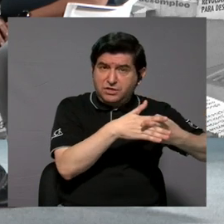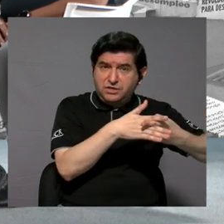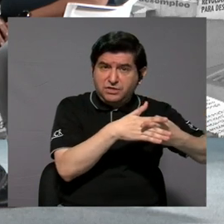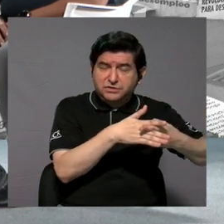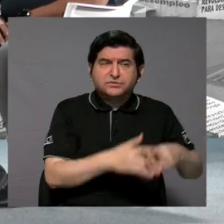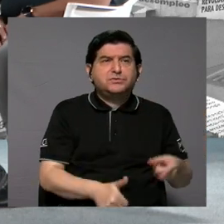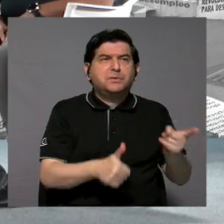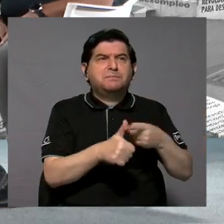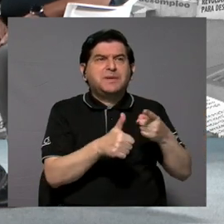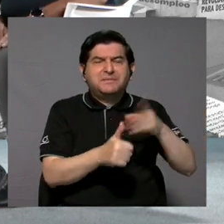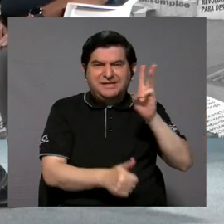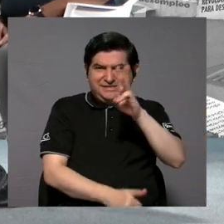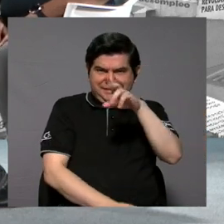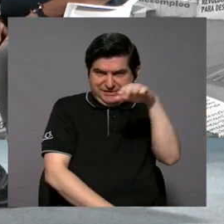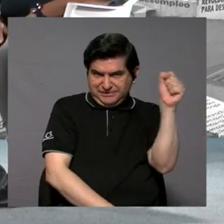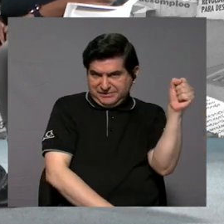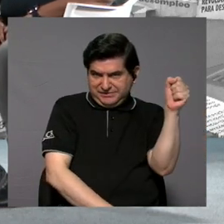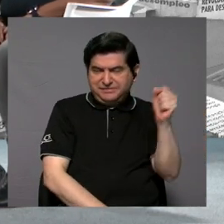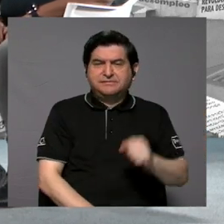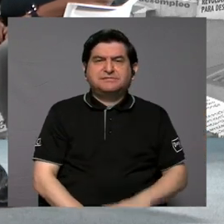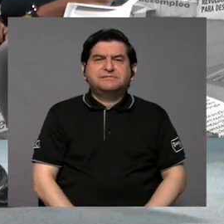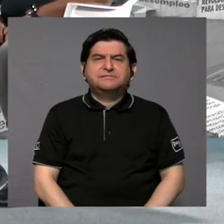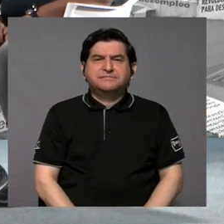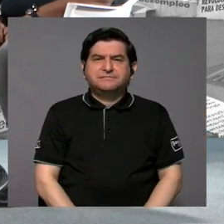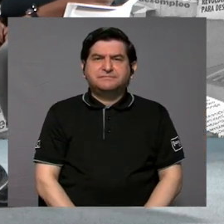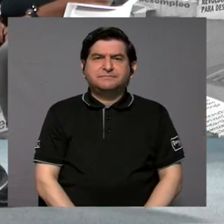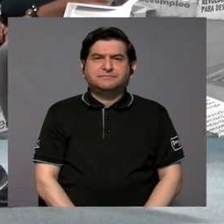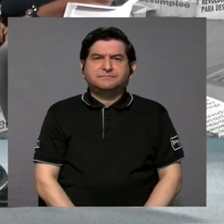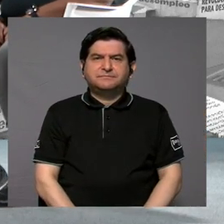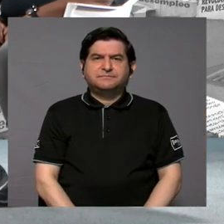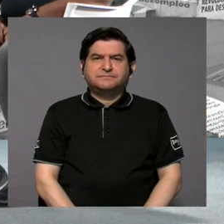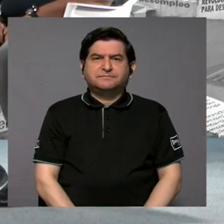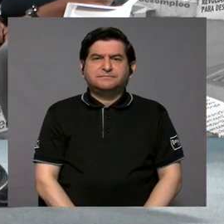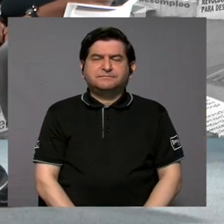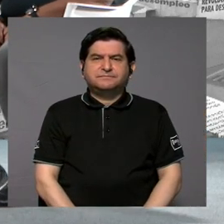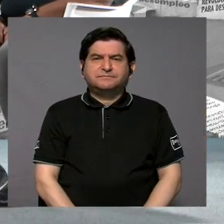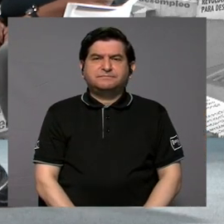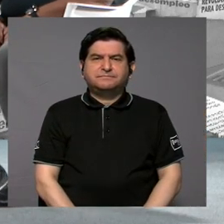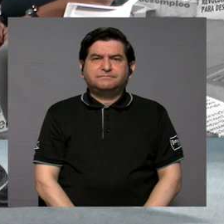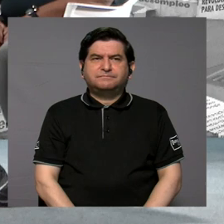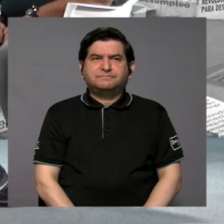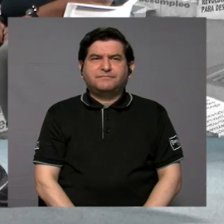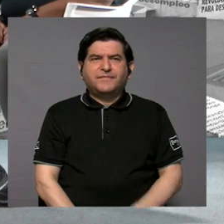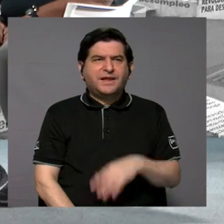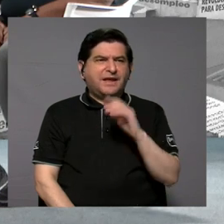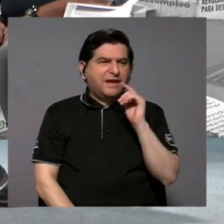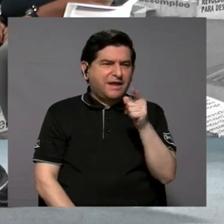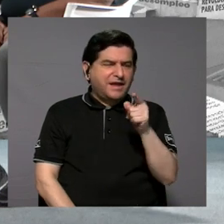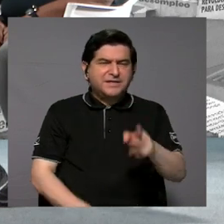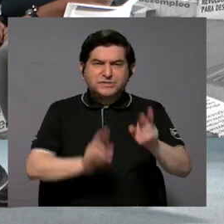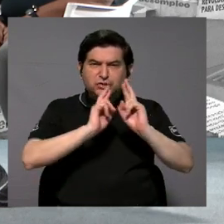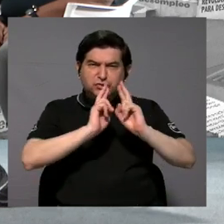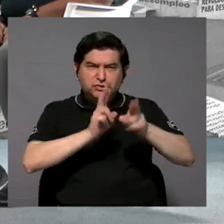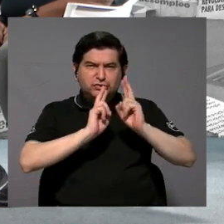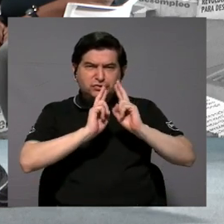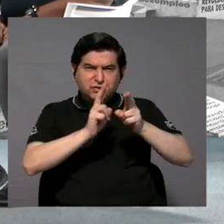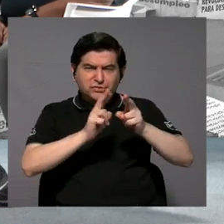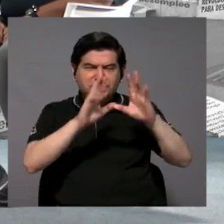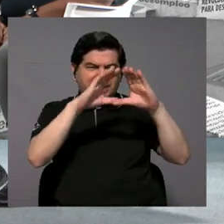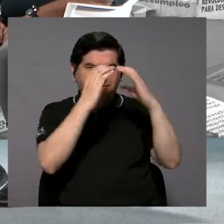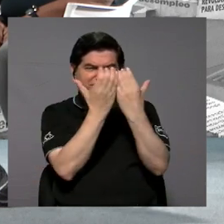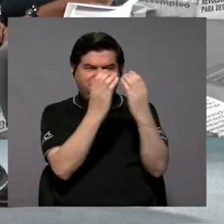en el primer semestre, estaban resueltas o los resultados se